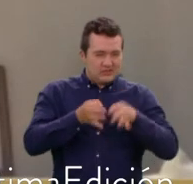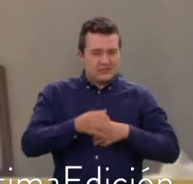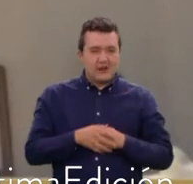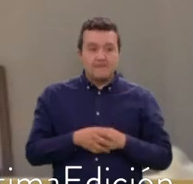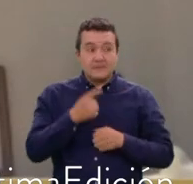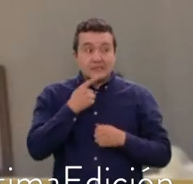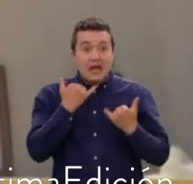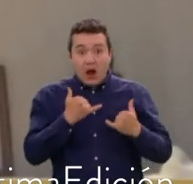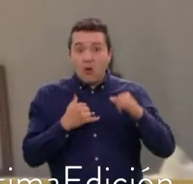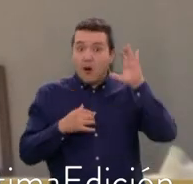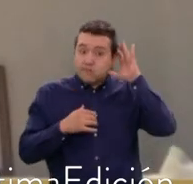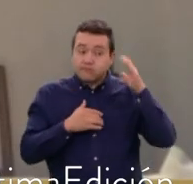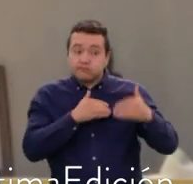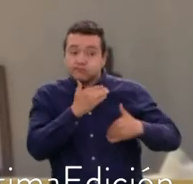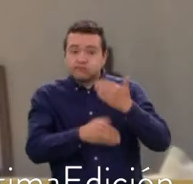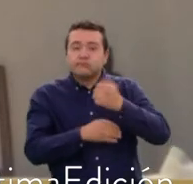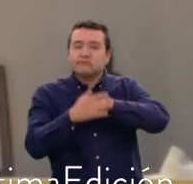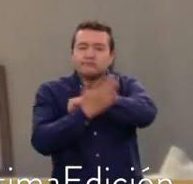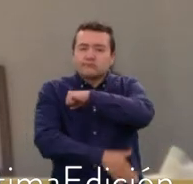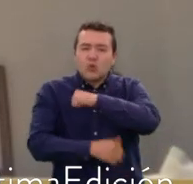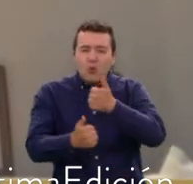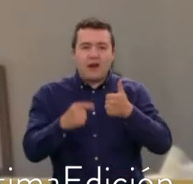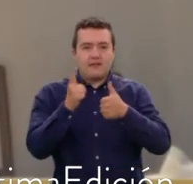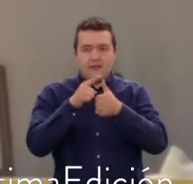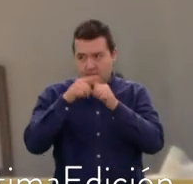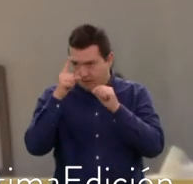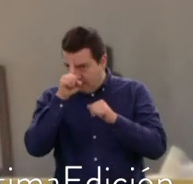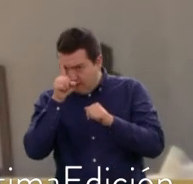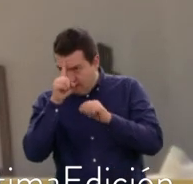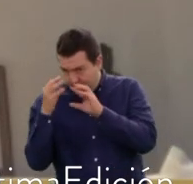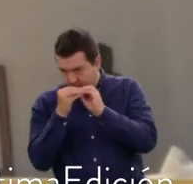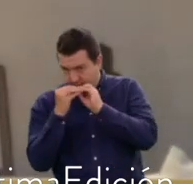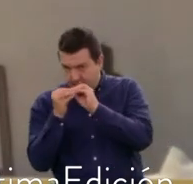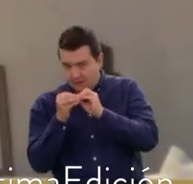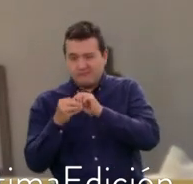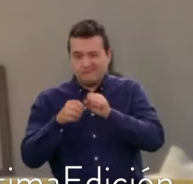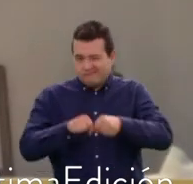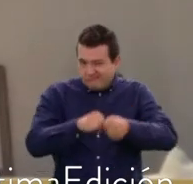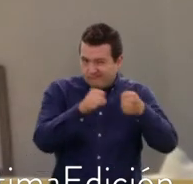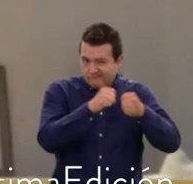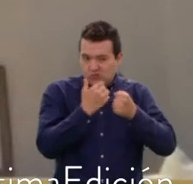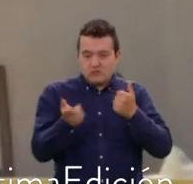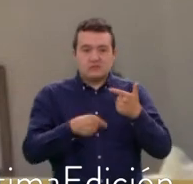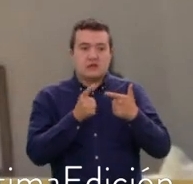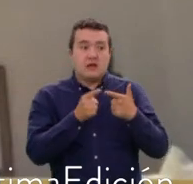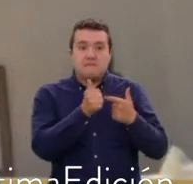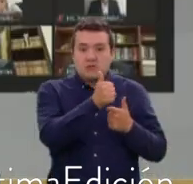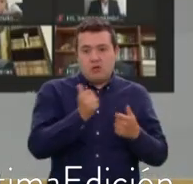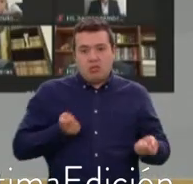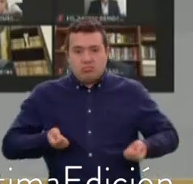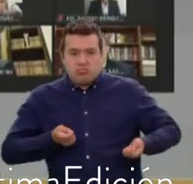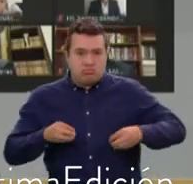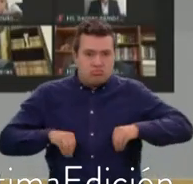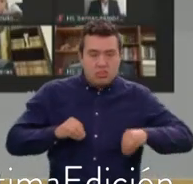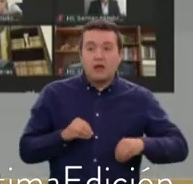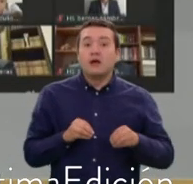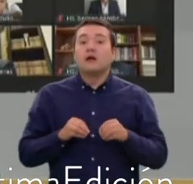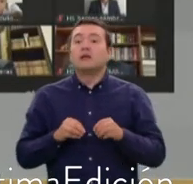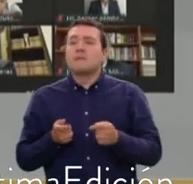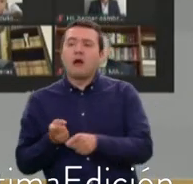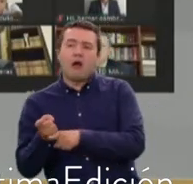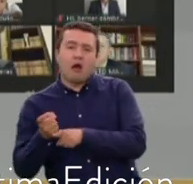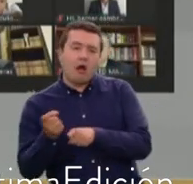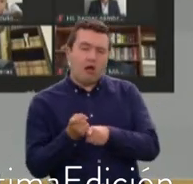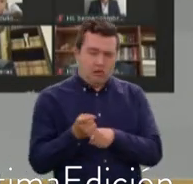curso en los delitos de concierto para delinquir, cohecho propio, tráfico de influencias de servidor público.